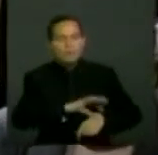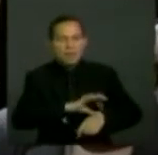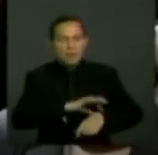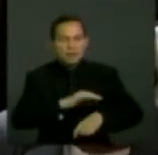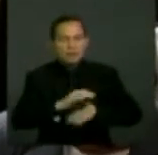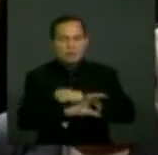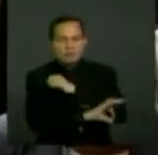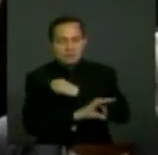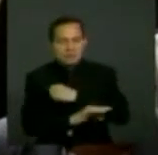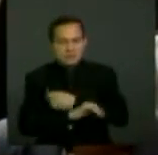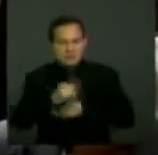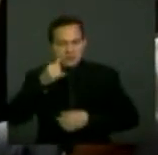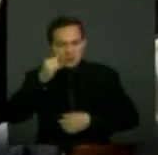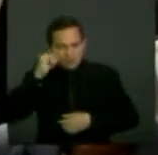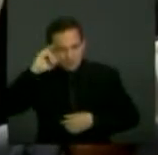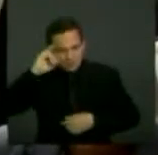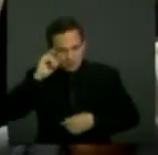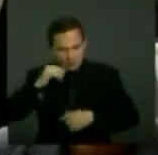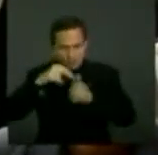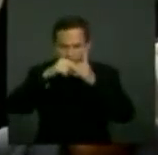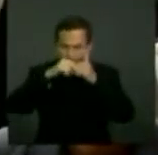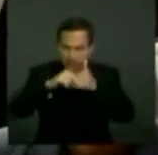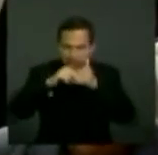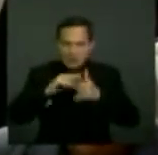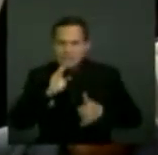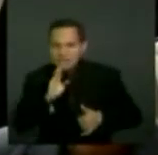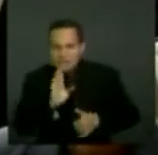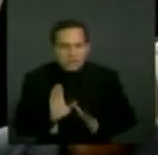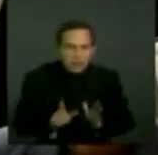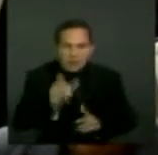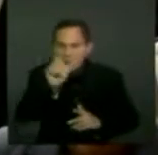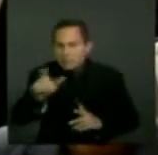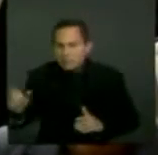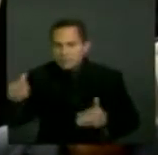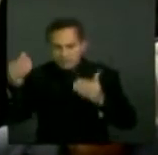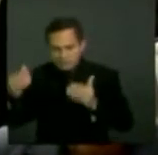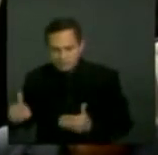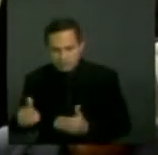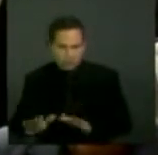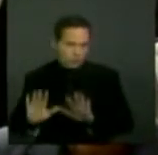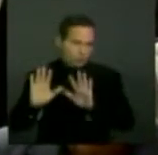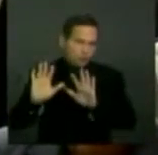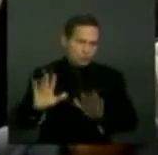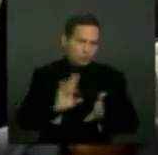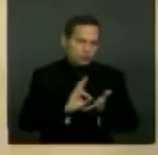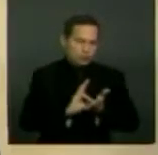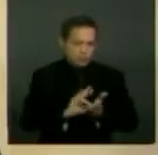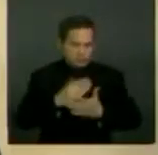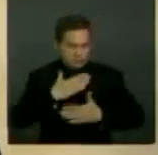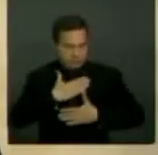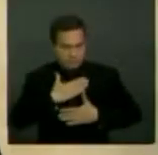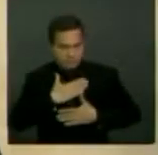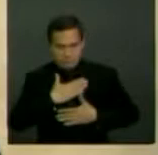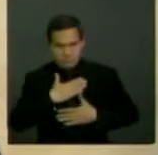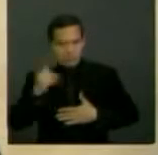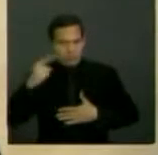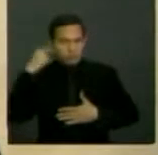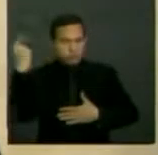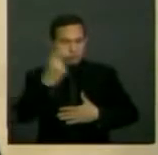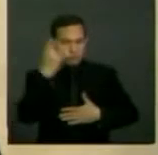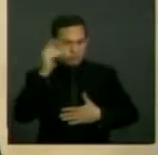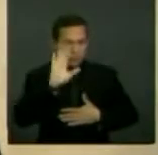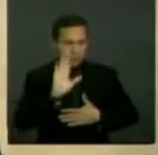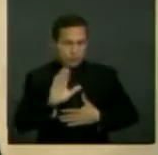que definen quiénes son las personas con discapacidad. Este es un modelo que a nuestra forma de ver es prevalente en el marco normativo